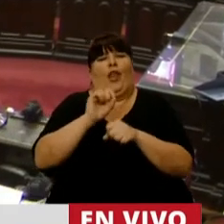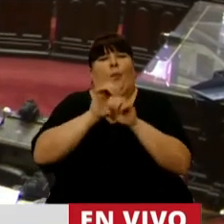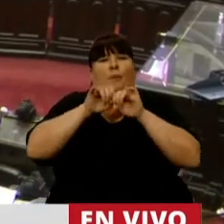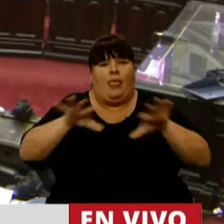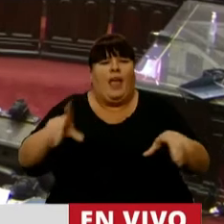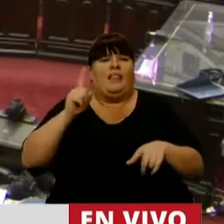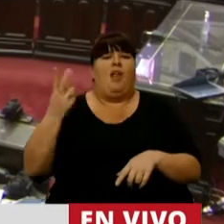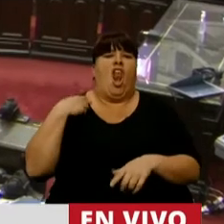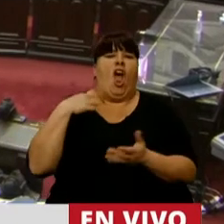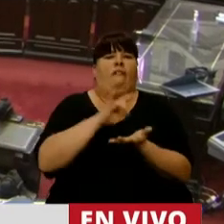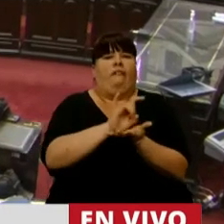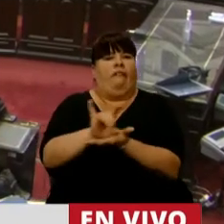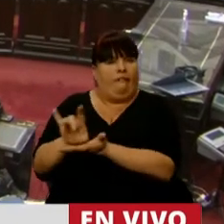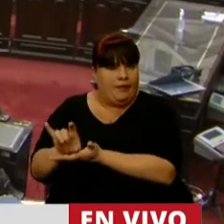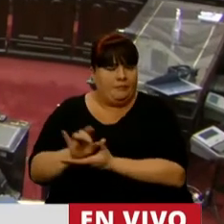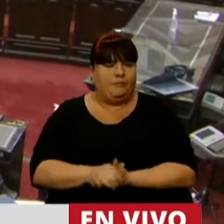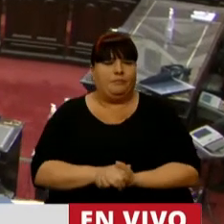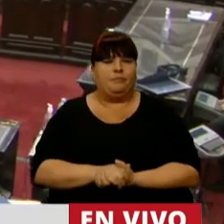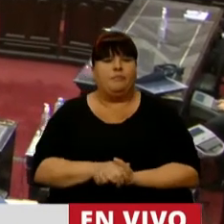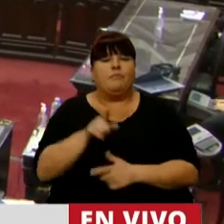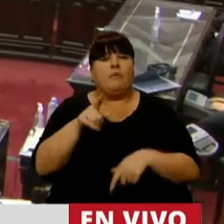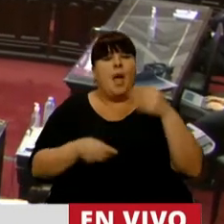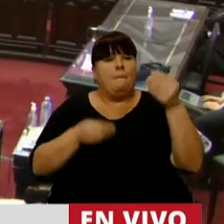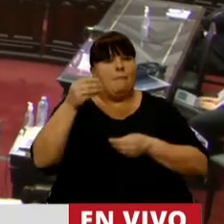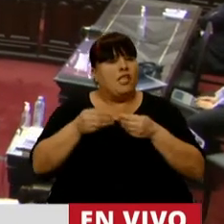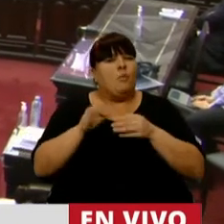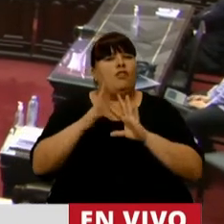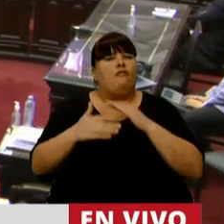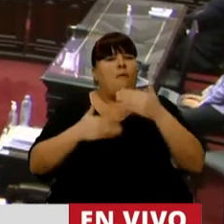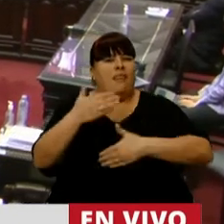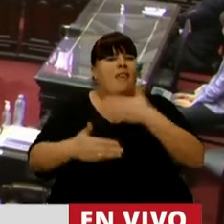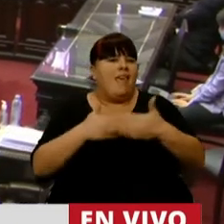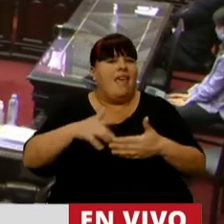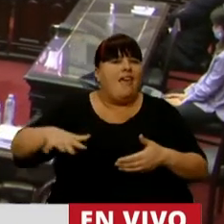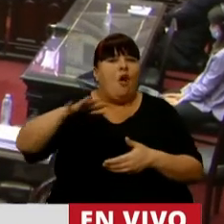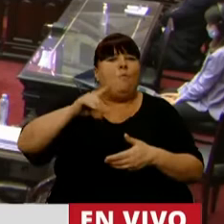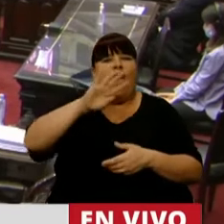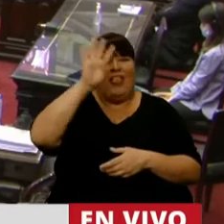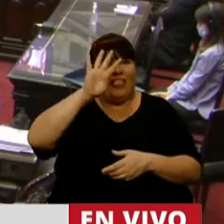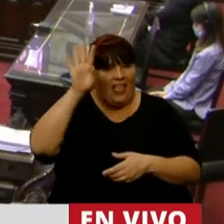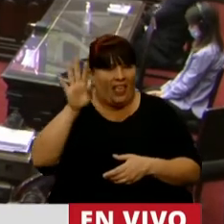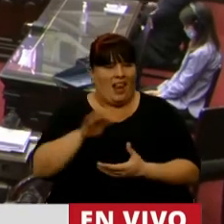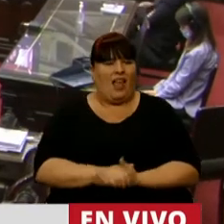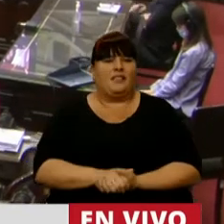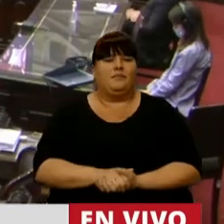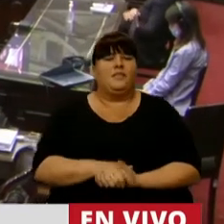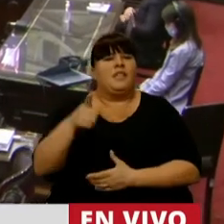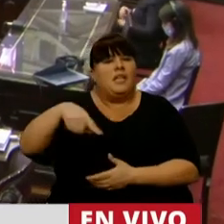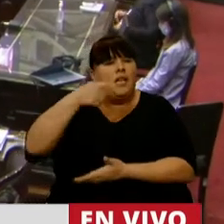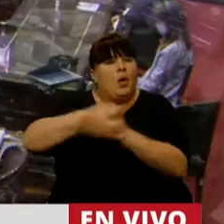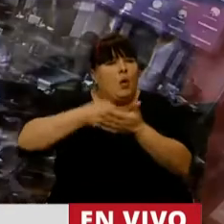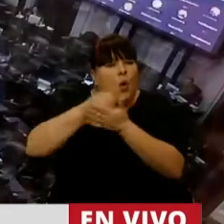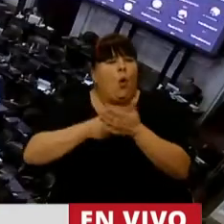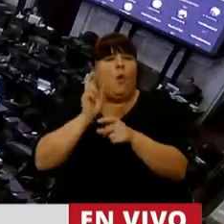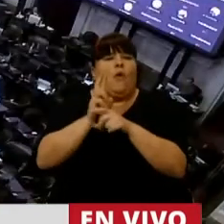mientras la patronal los despide. Este presupuesto es la hoja de ruta de las comunidades indígenas, señor presidente, que luchan y